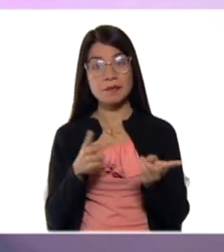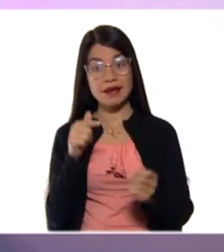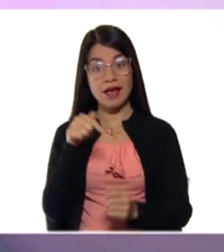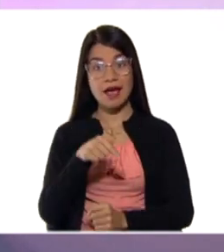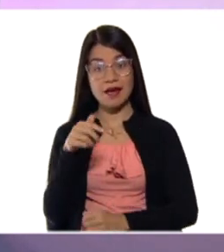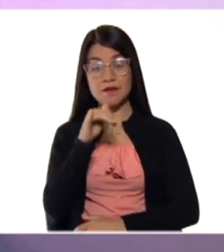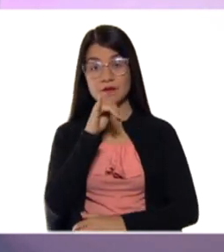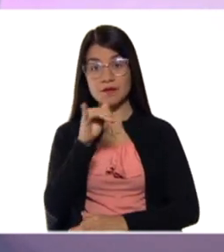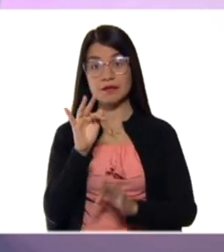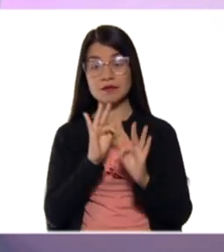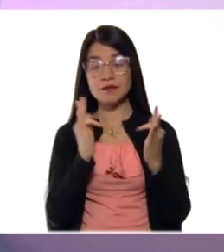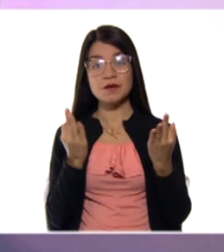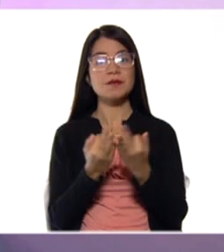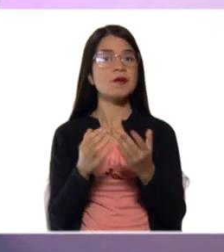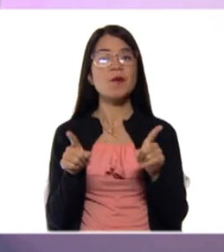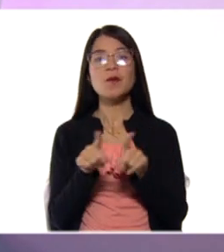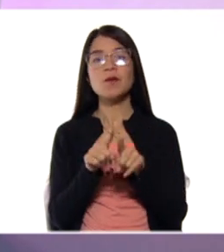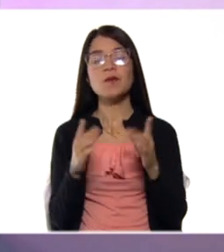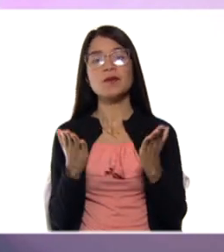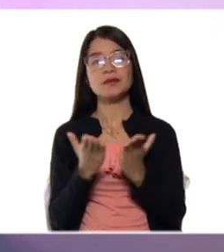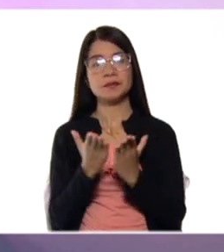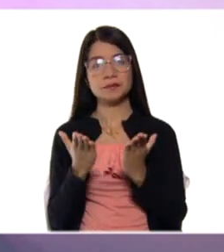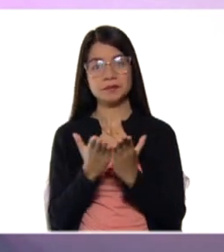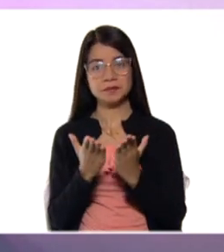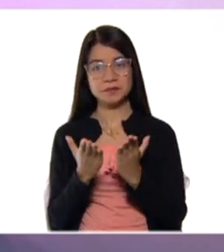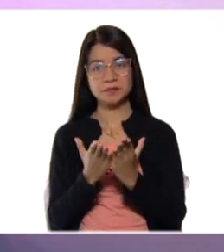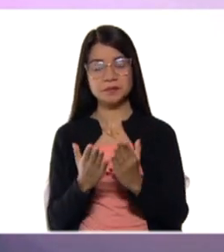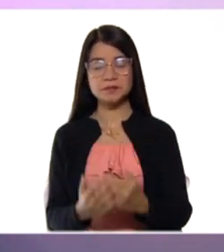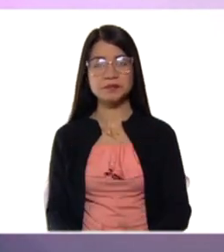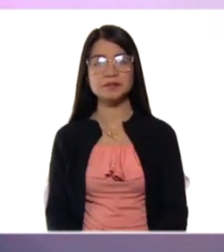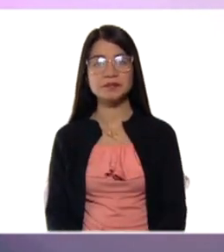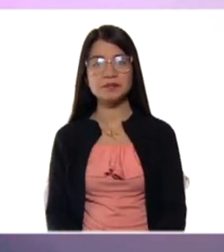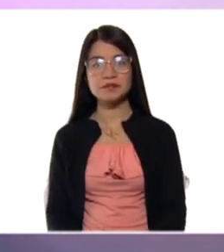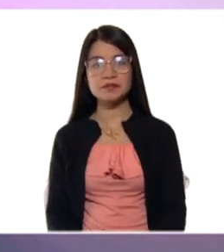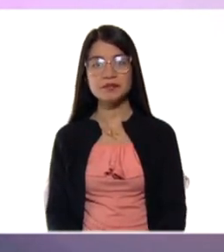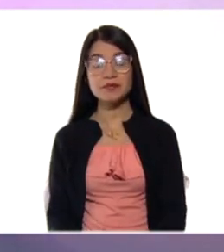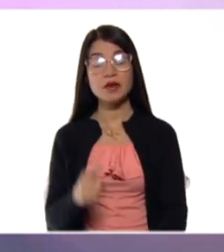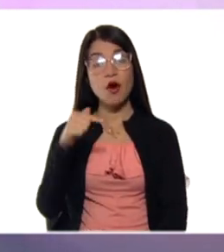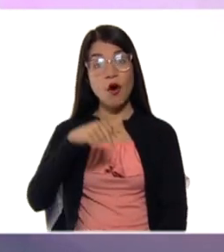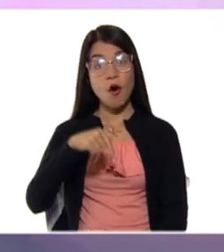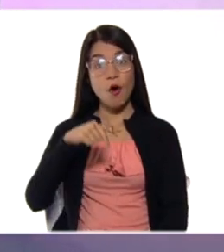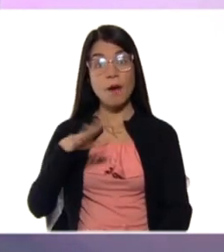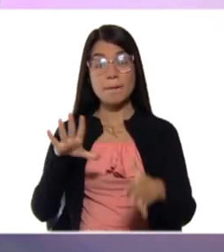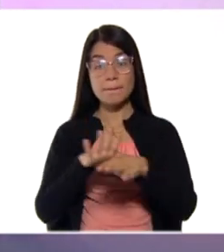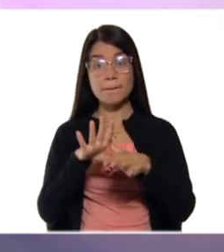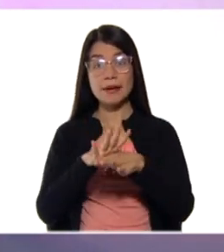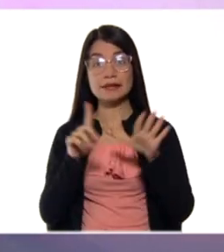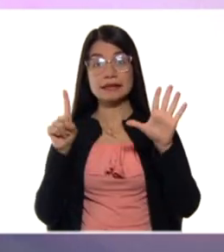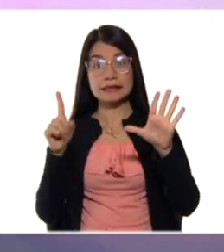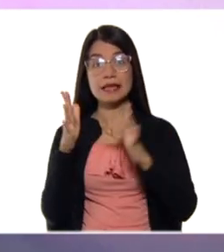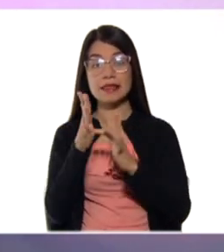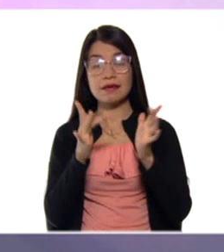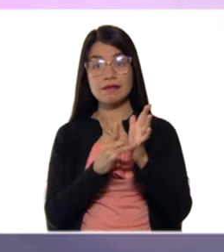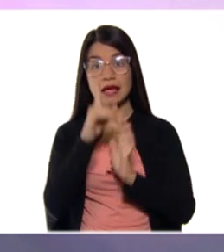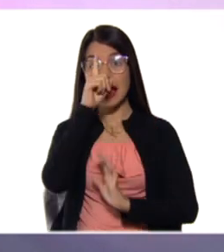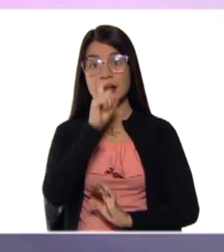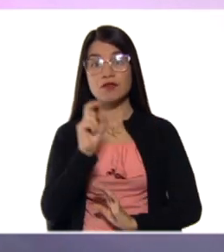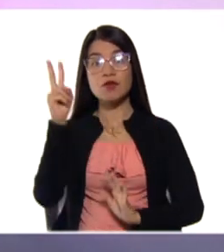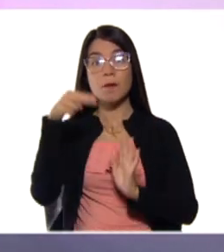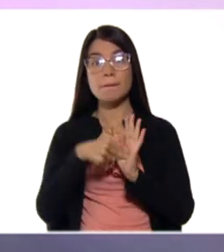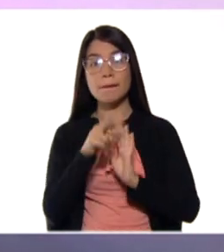Nuestro programa, Cada Familia, Una Escuela. El día de hoy, martes 6 de abril del año